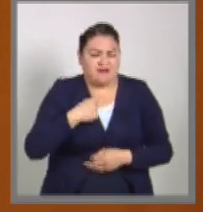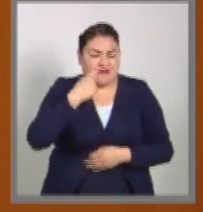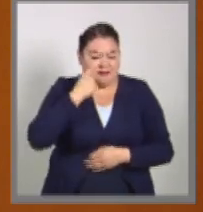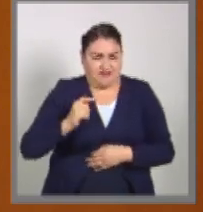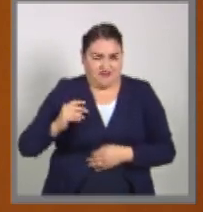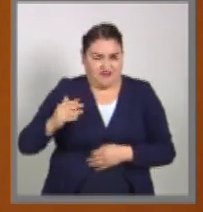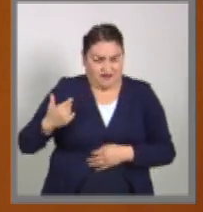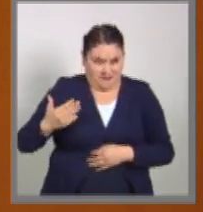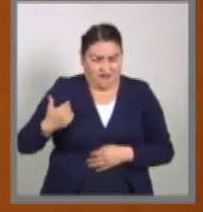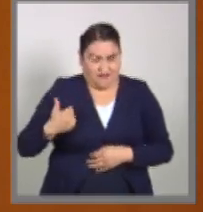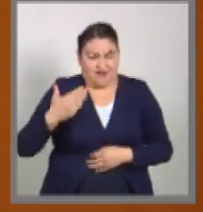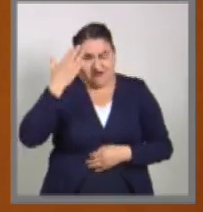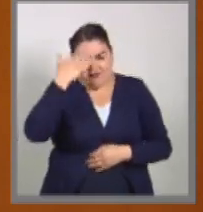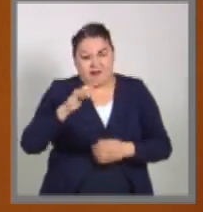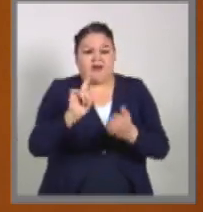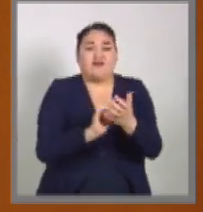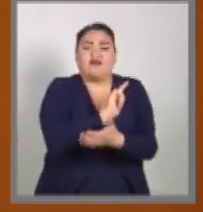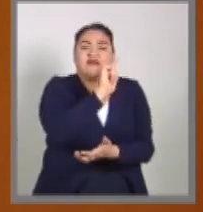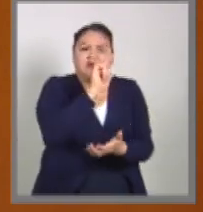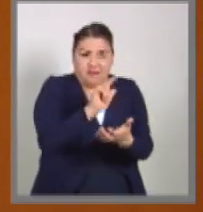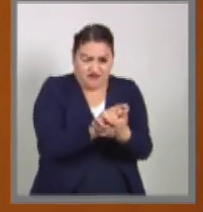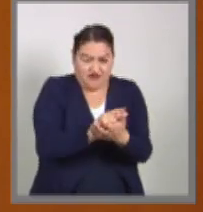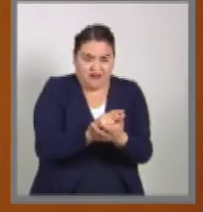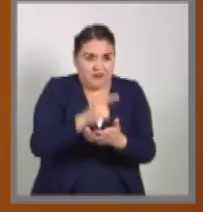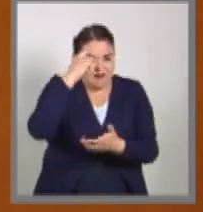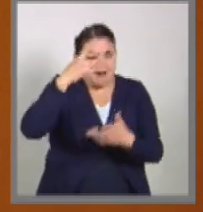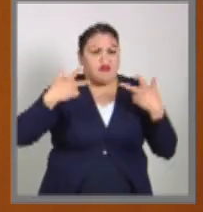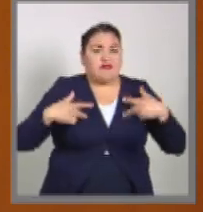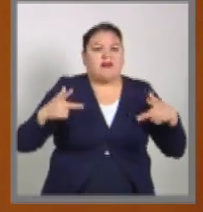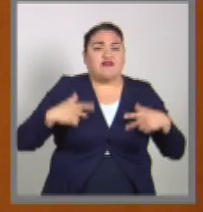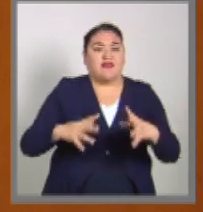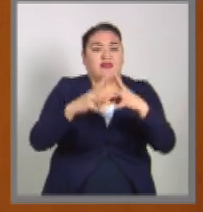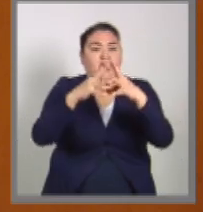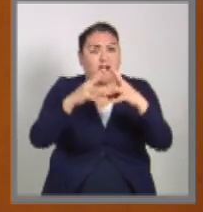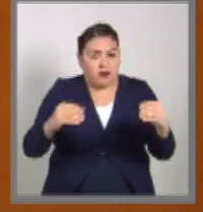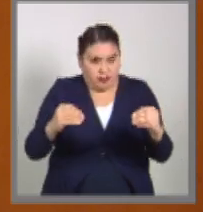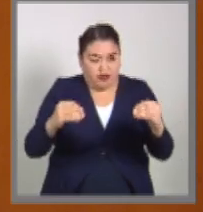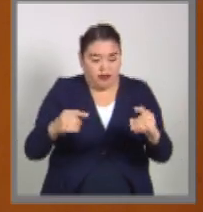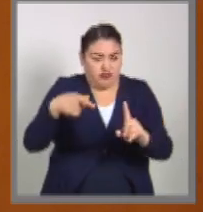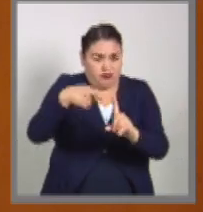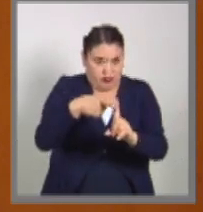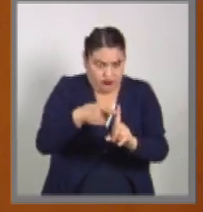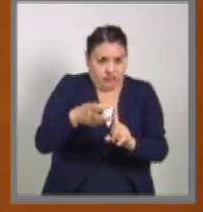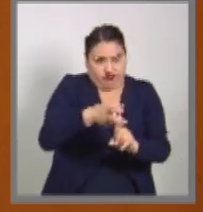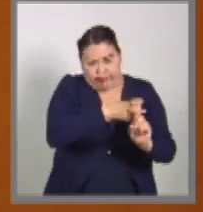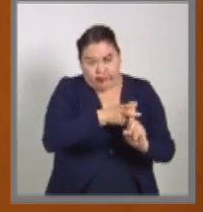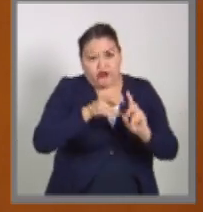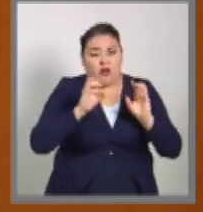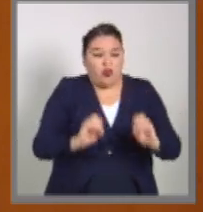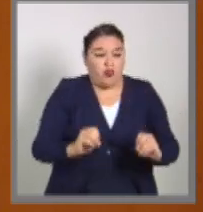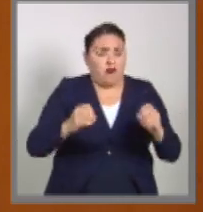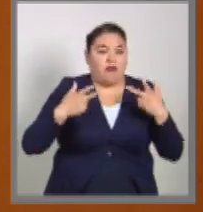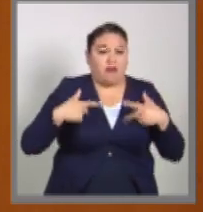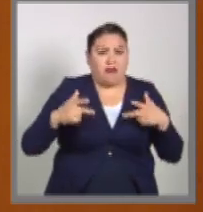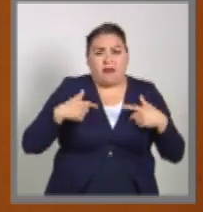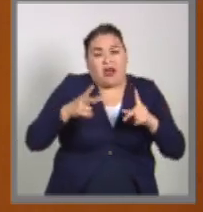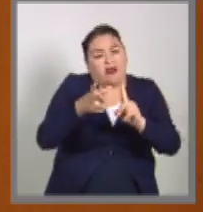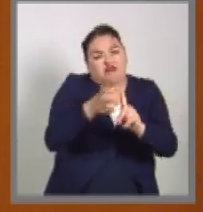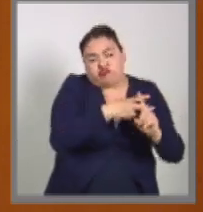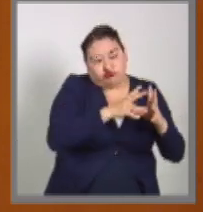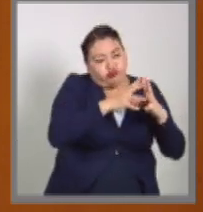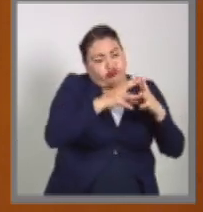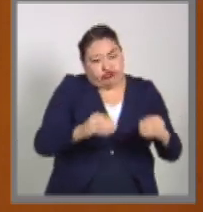de la ley general contra la desaparición forzada y contra la desaparición cometida por particulares